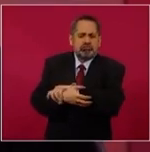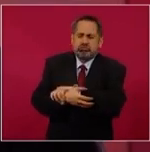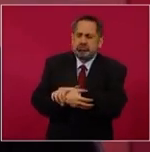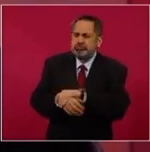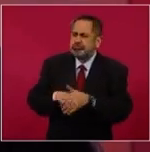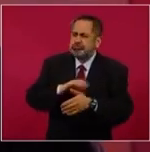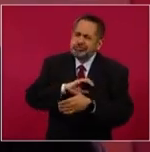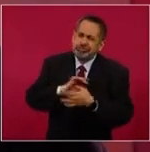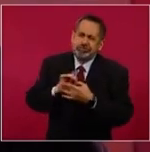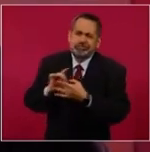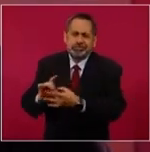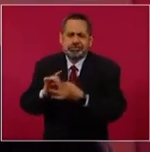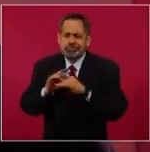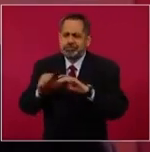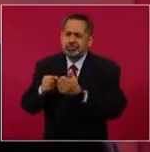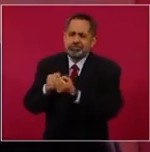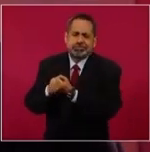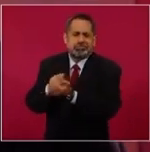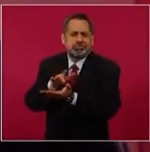solidaria.